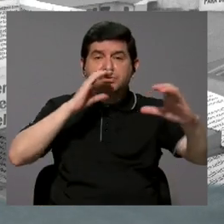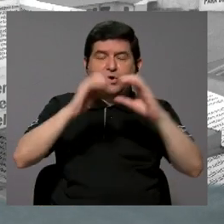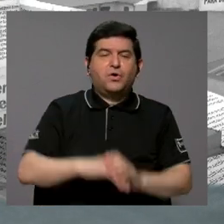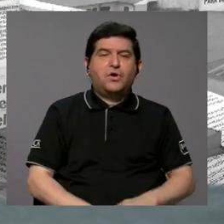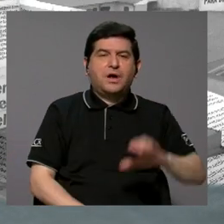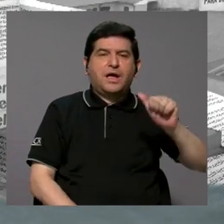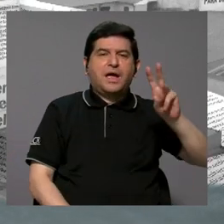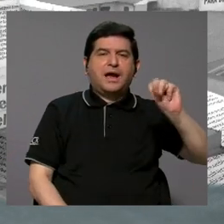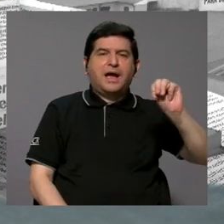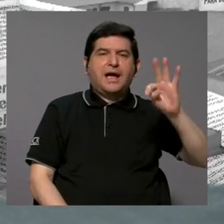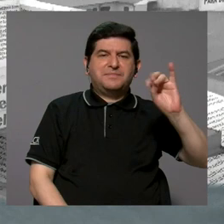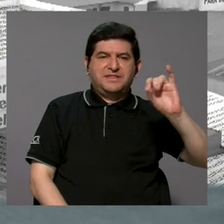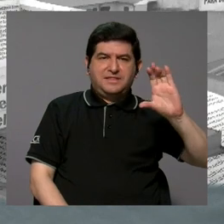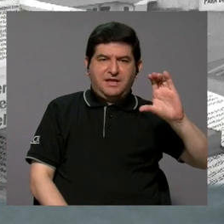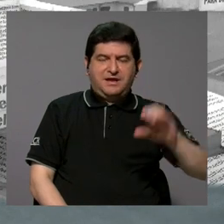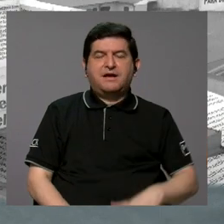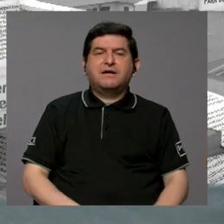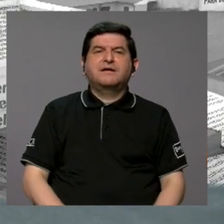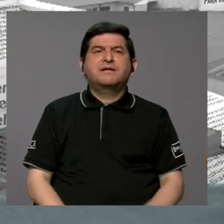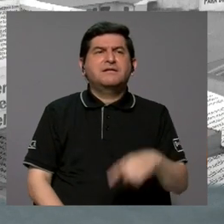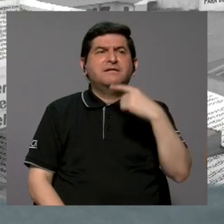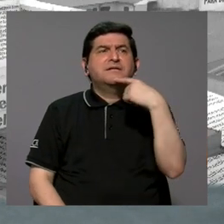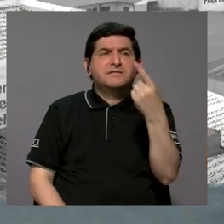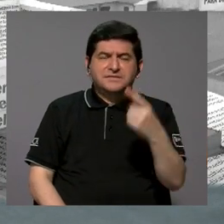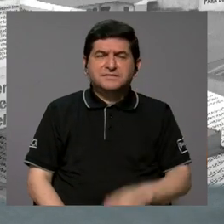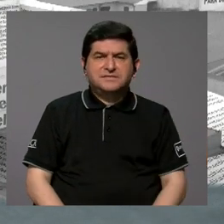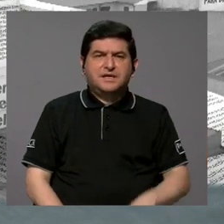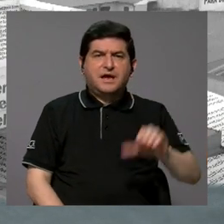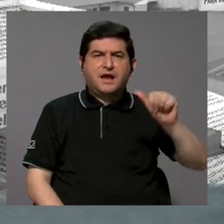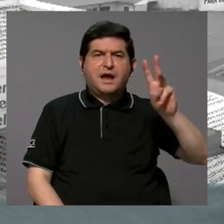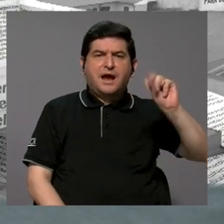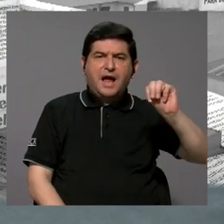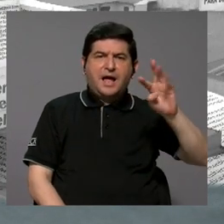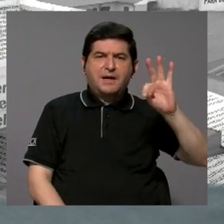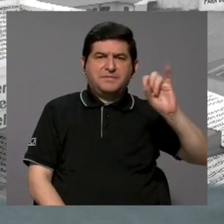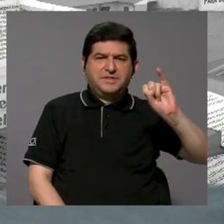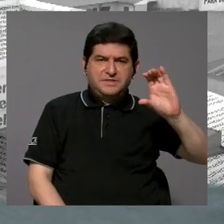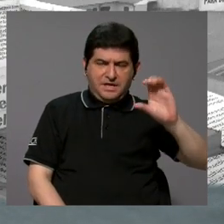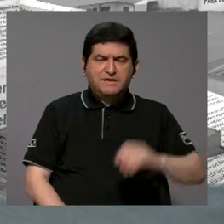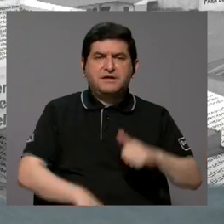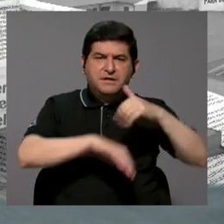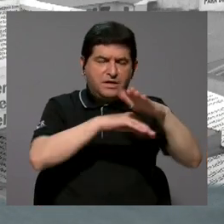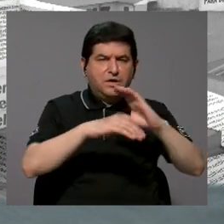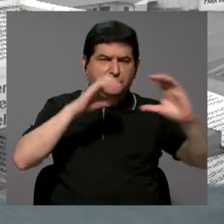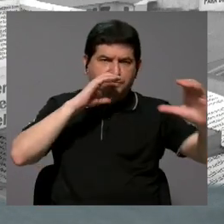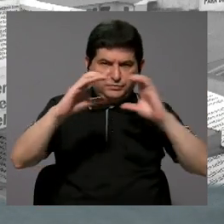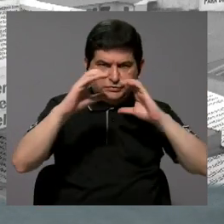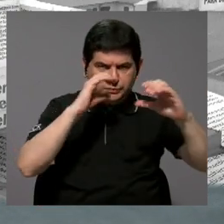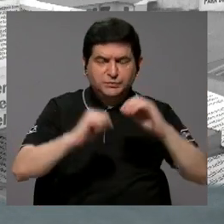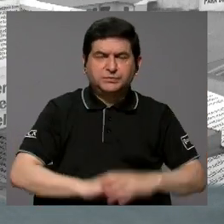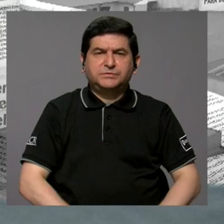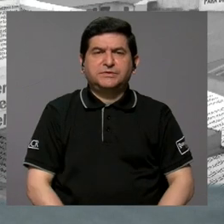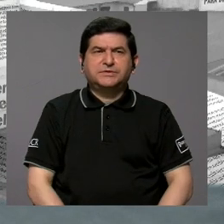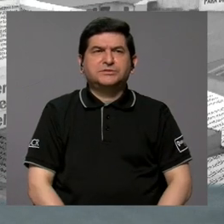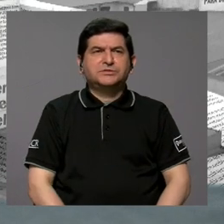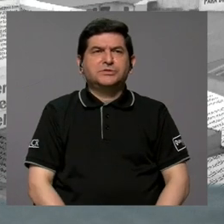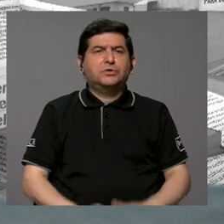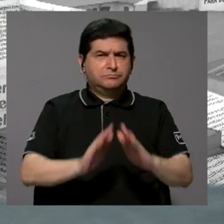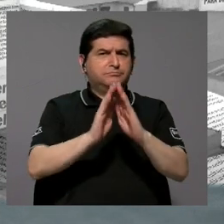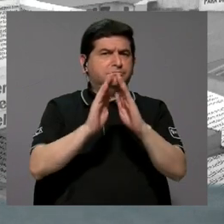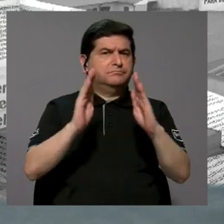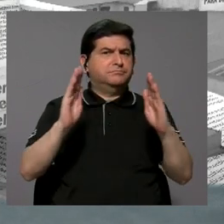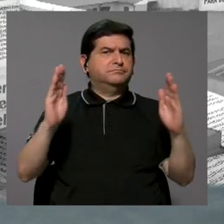CAMTIC. Tenemos que decir que CAMTIC envió un comunicado un poco